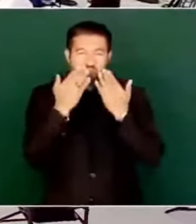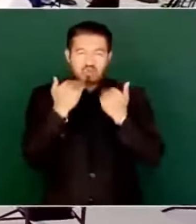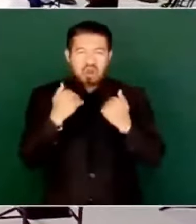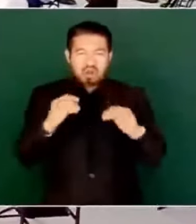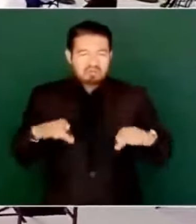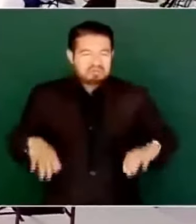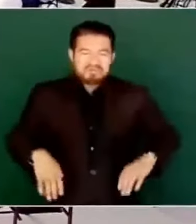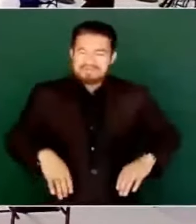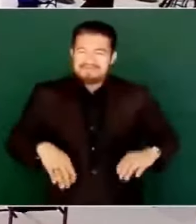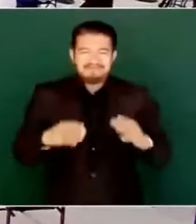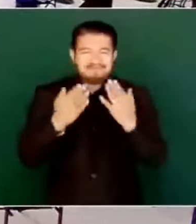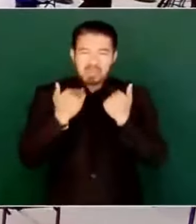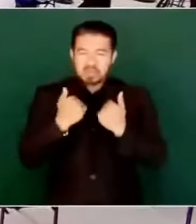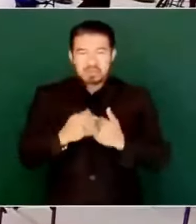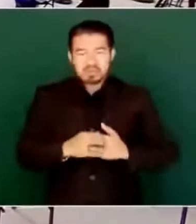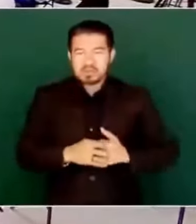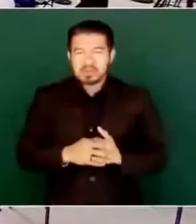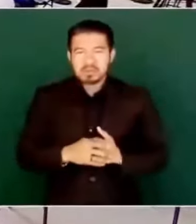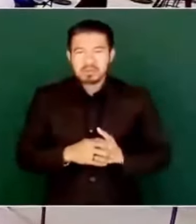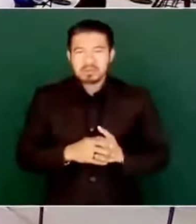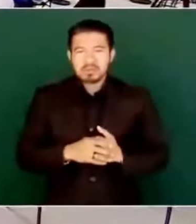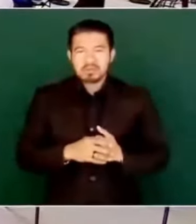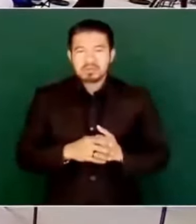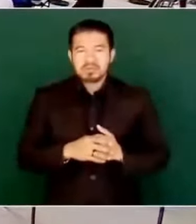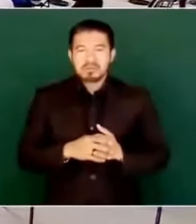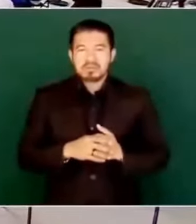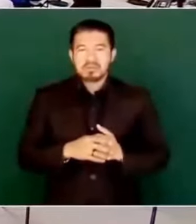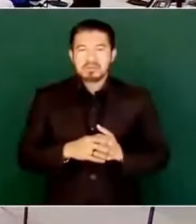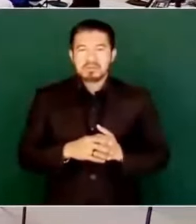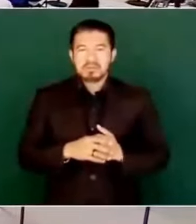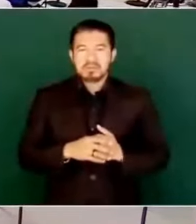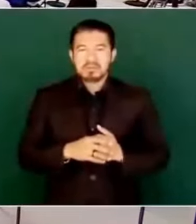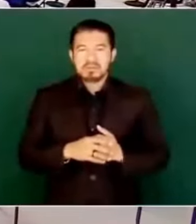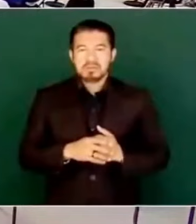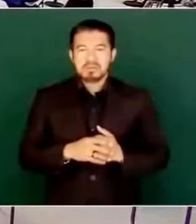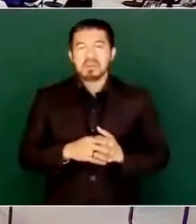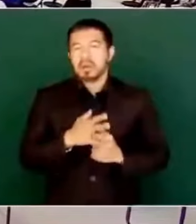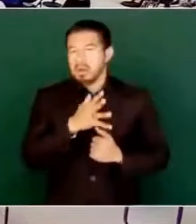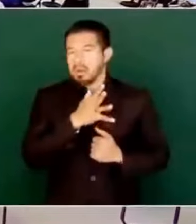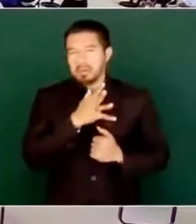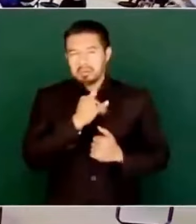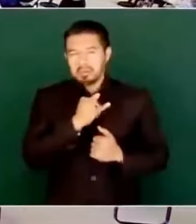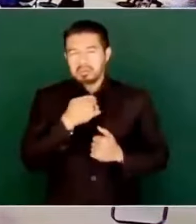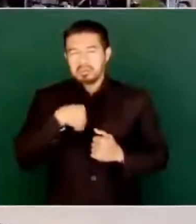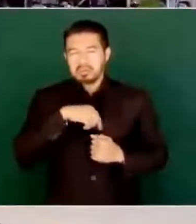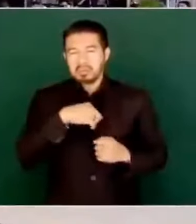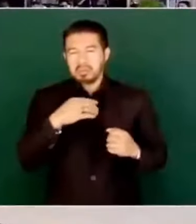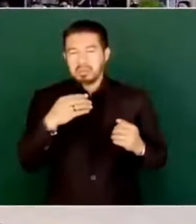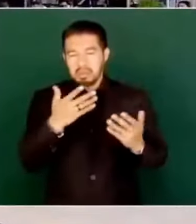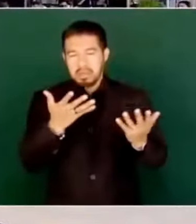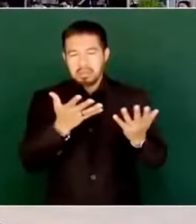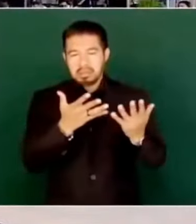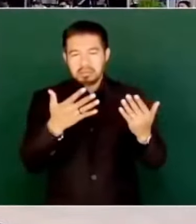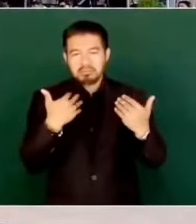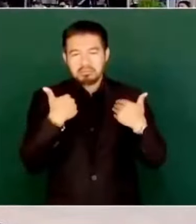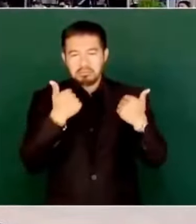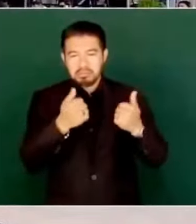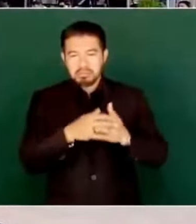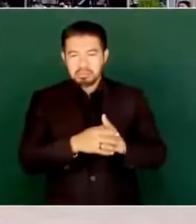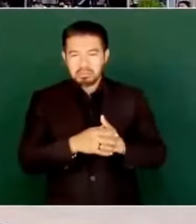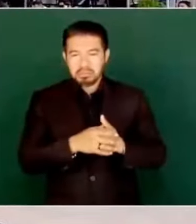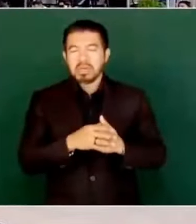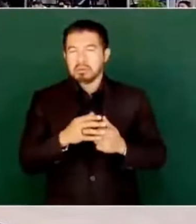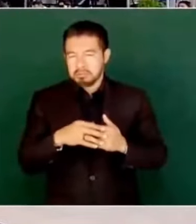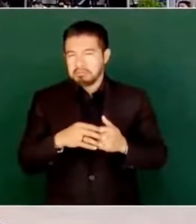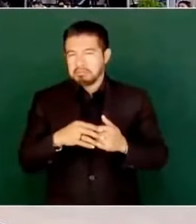Entonces, ojalá y se entienda esta circunstancia. Nada más dos cosas sobre esto. Sí,